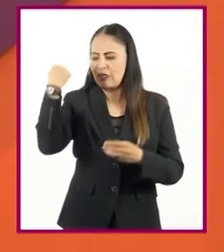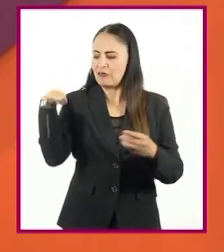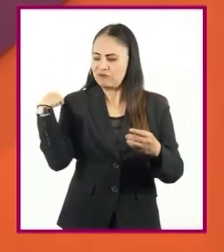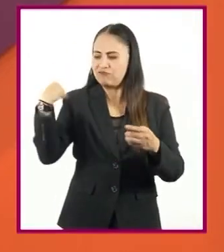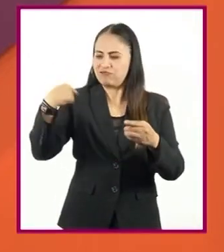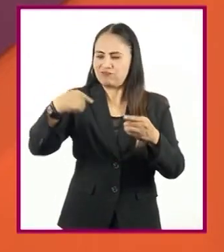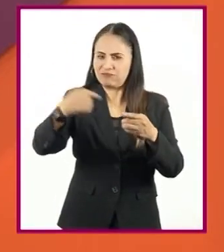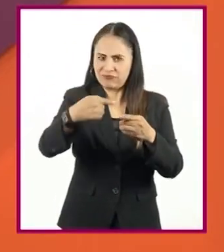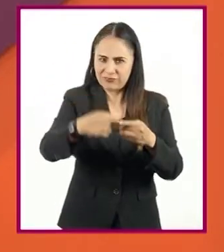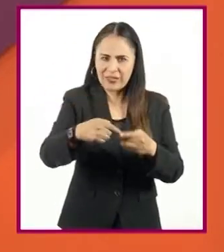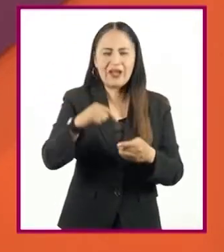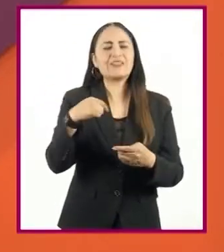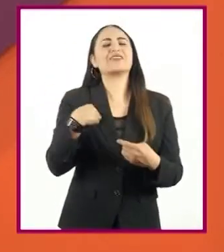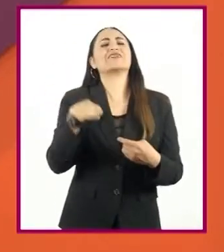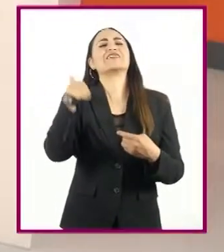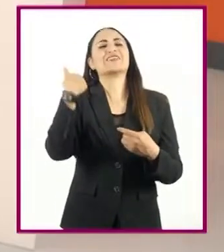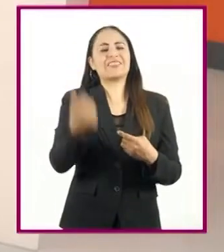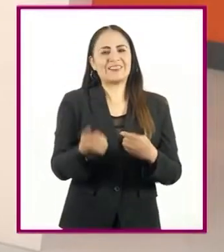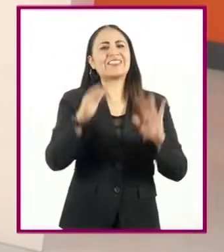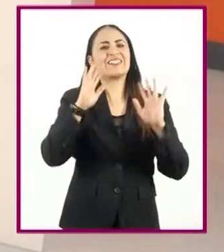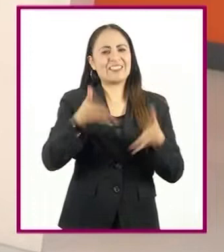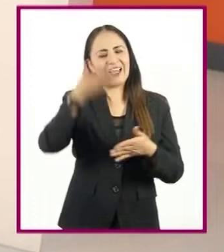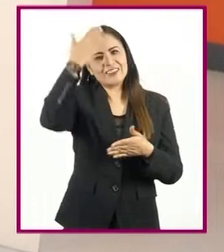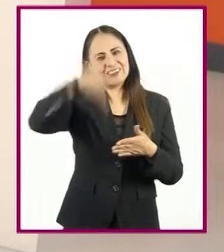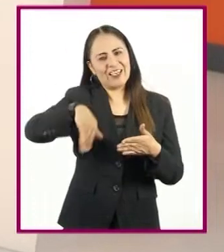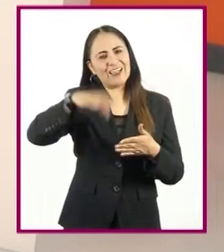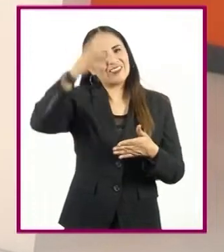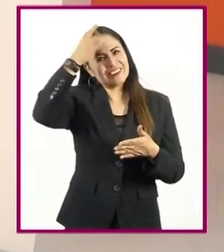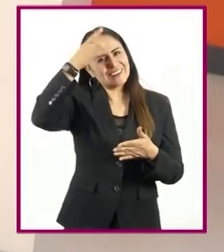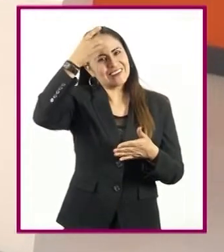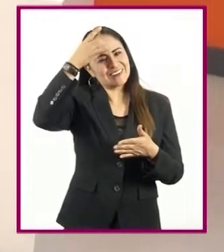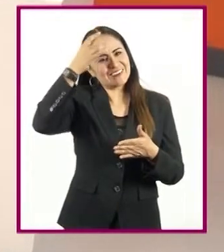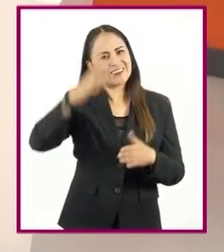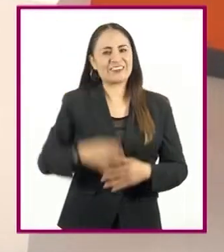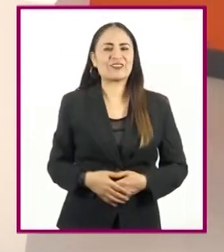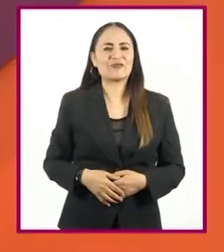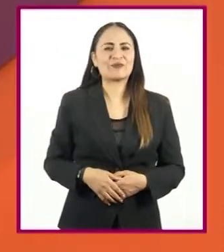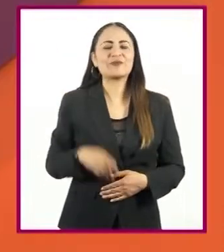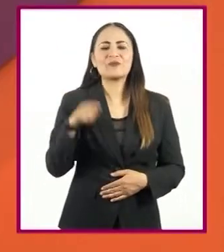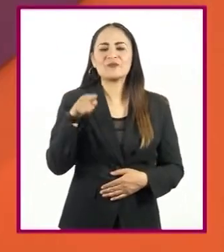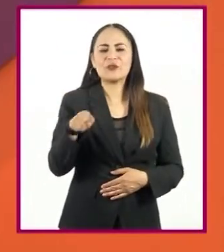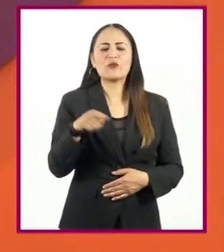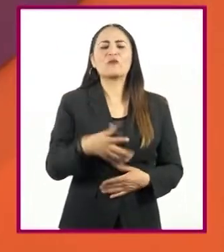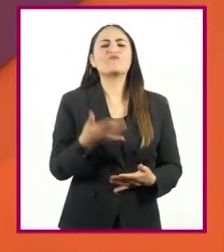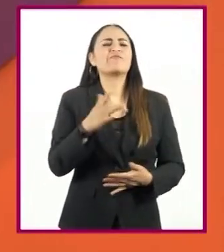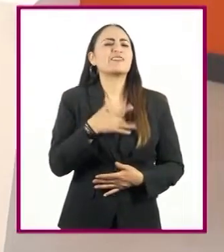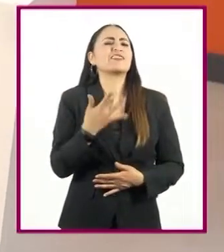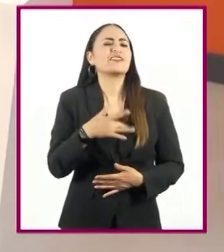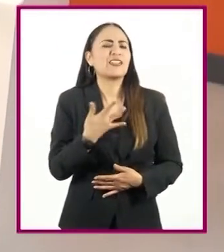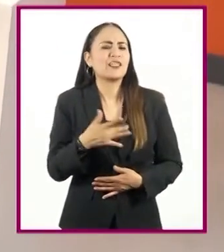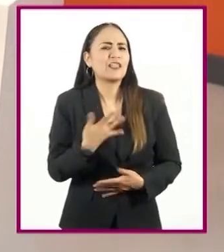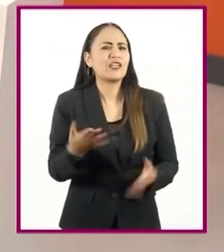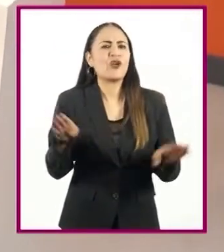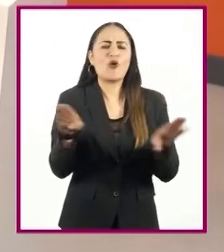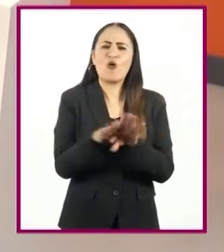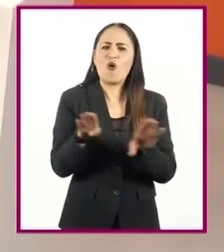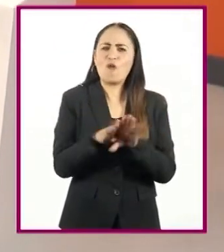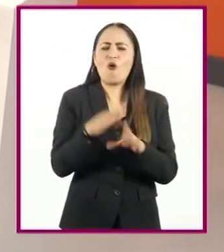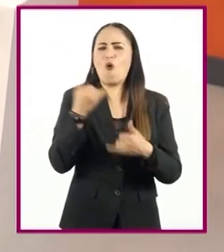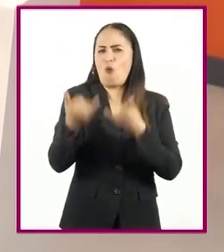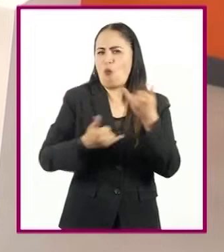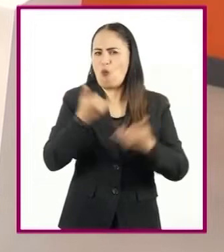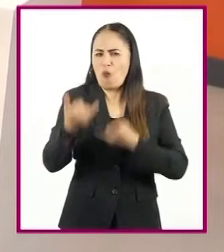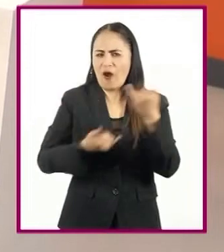y podrán reafirmar lo que ya saben. ¿Qué te parece si esto lo hacemos realizando un juego de